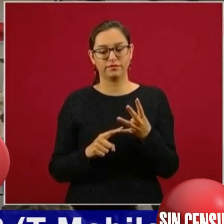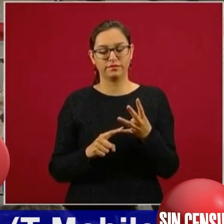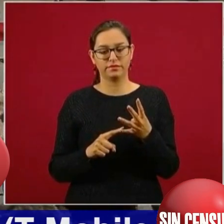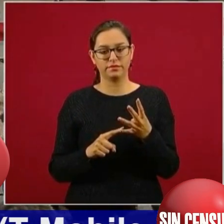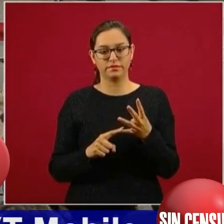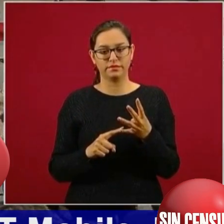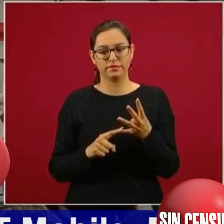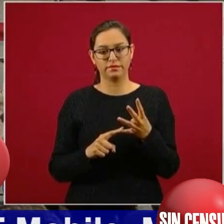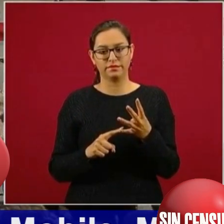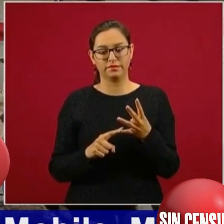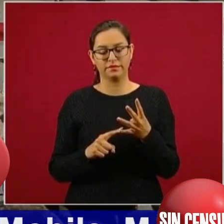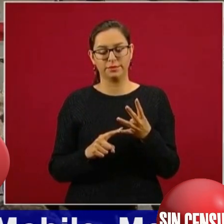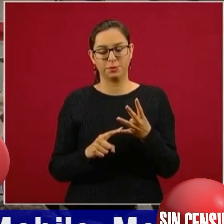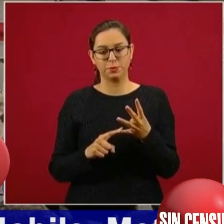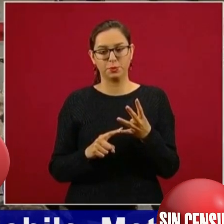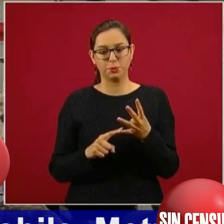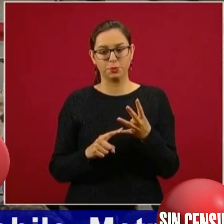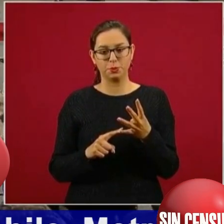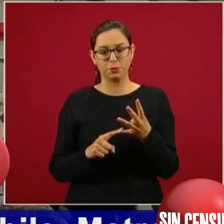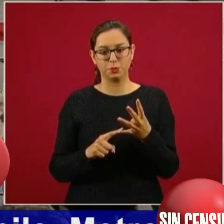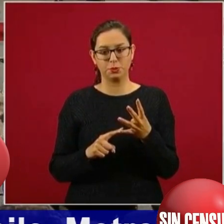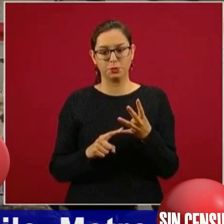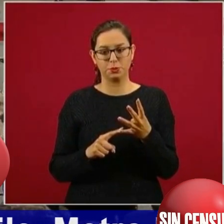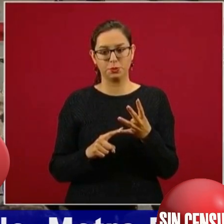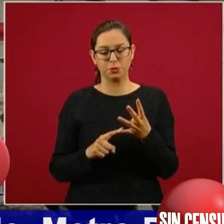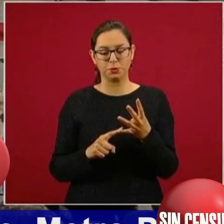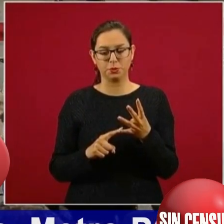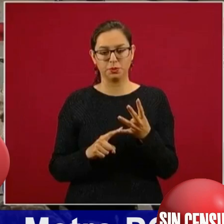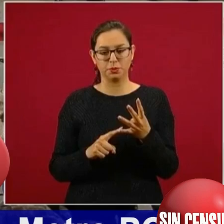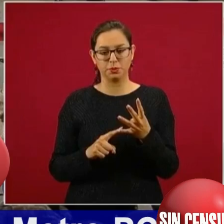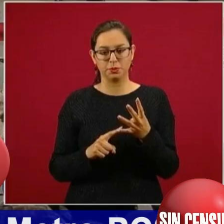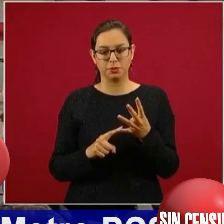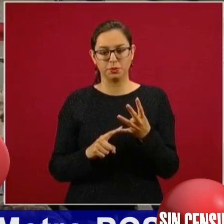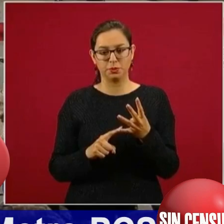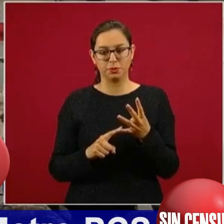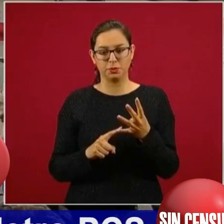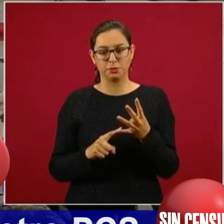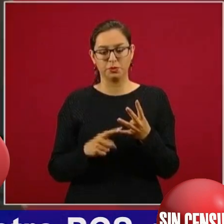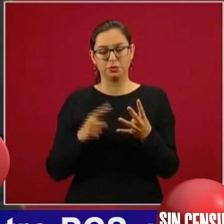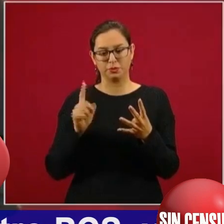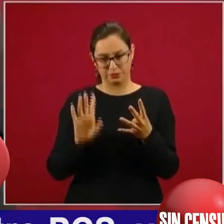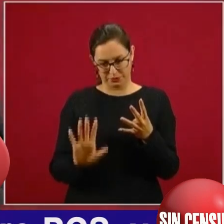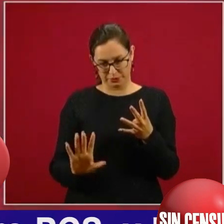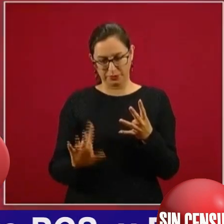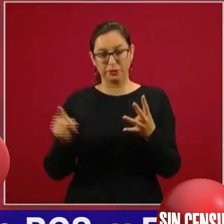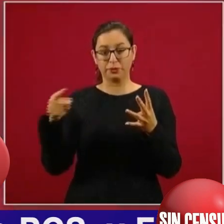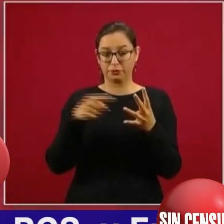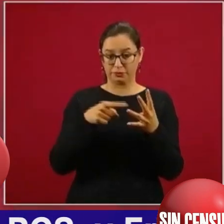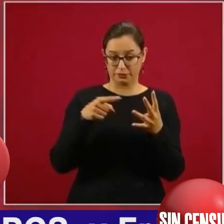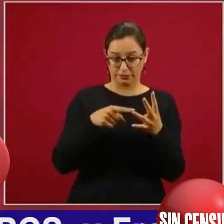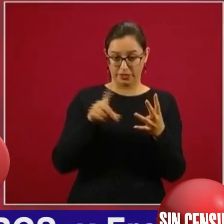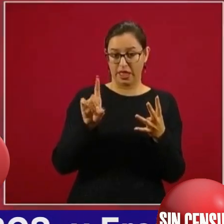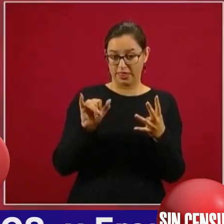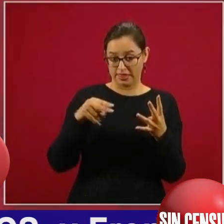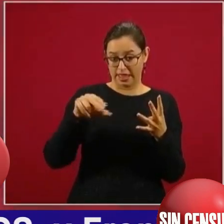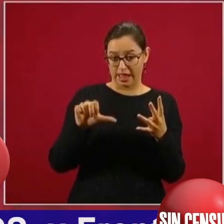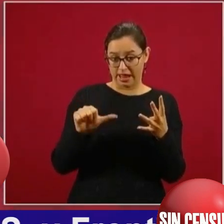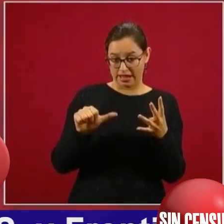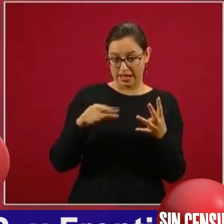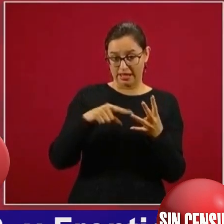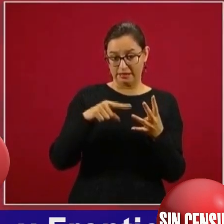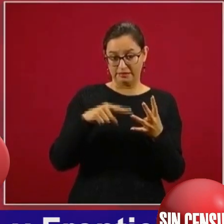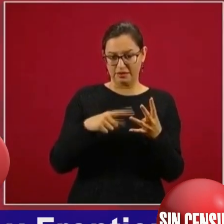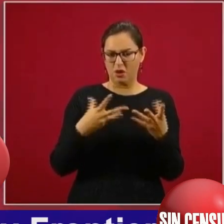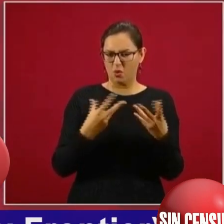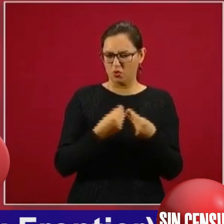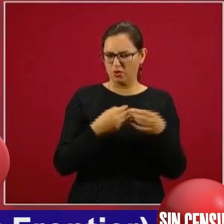posteriormente la maestra Diana Álvarez está trabajando en esto,